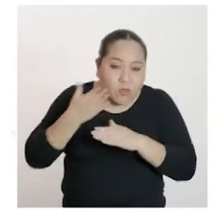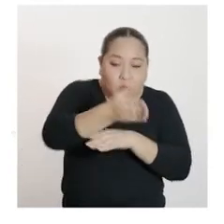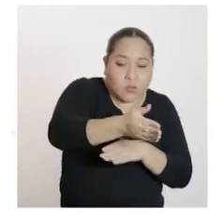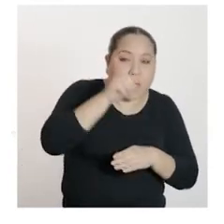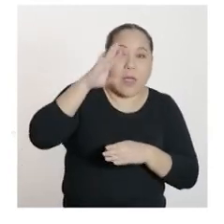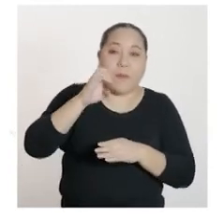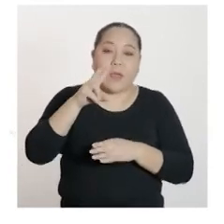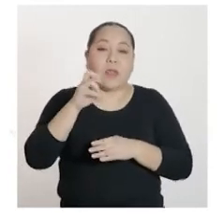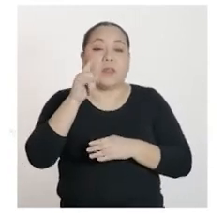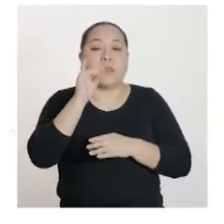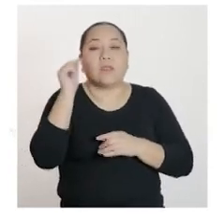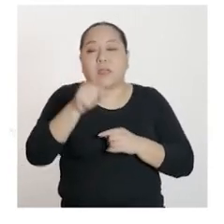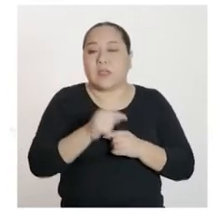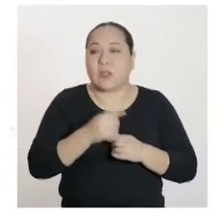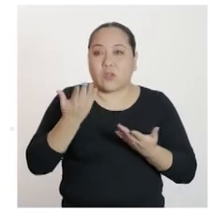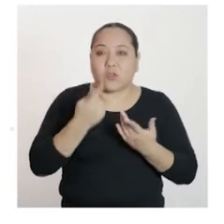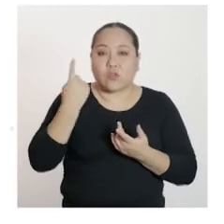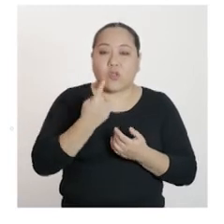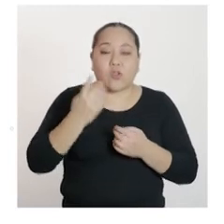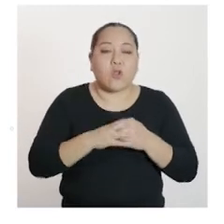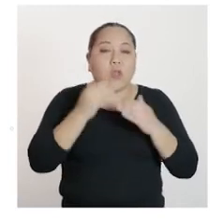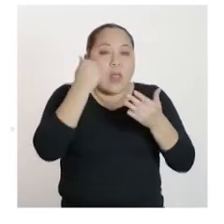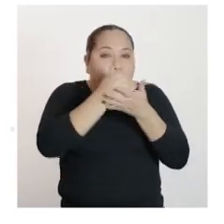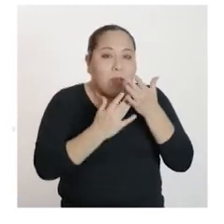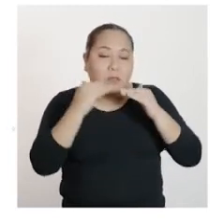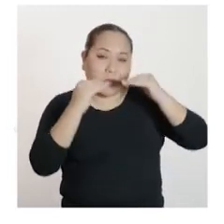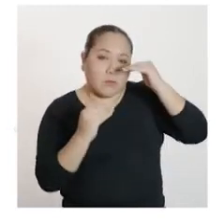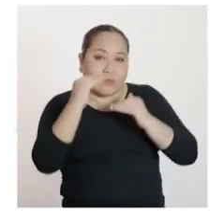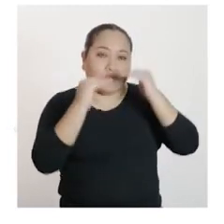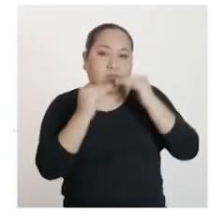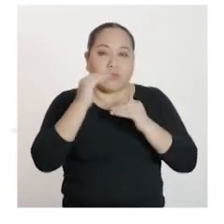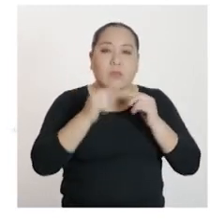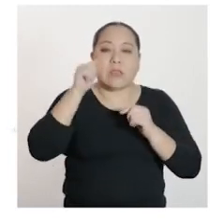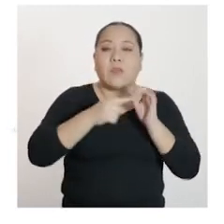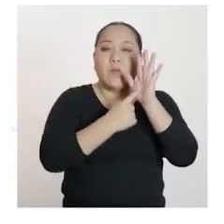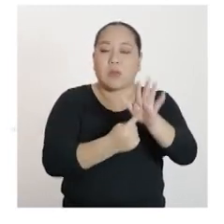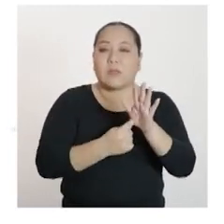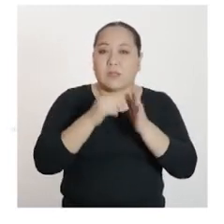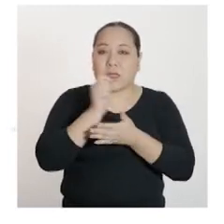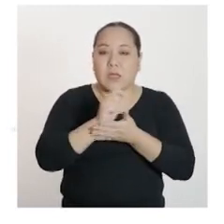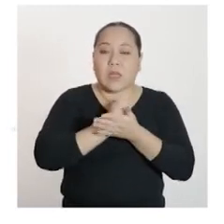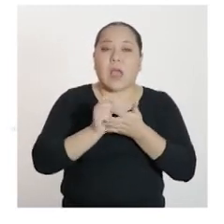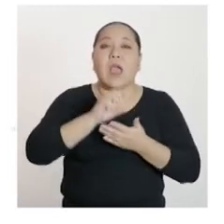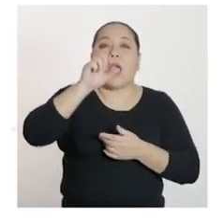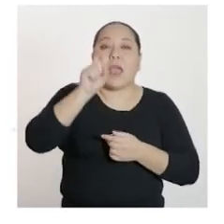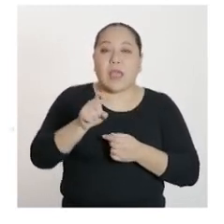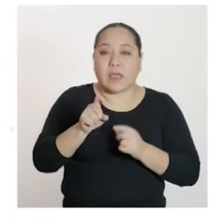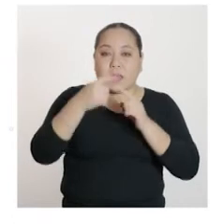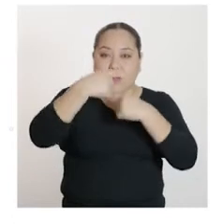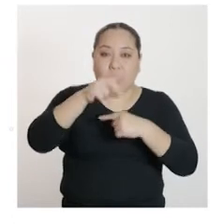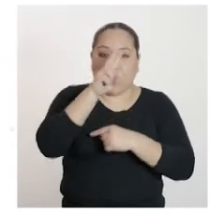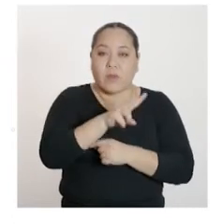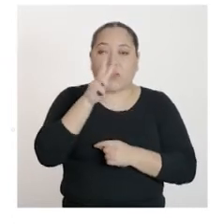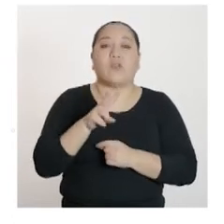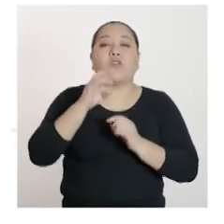no es más que el eje de simetría, cuya expresión algebraica es X igual a 22